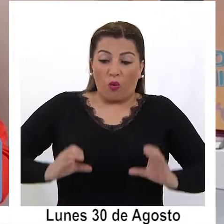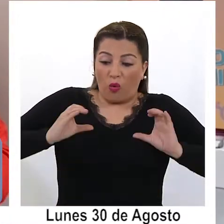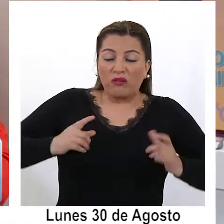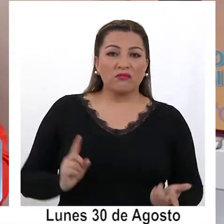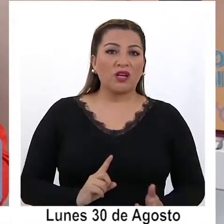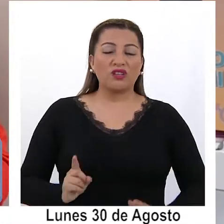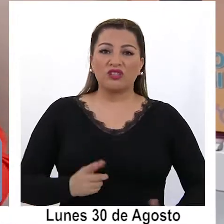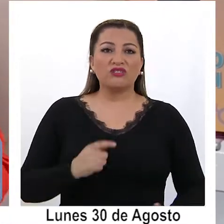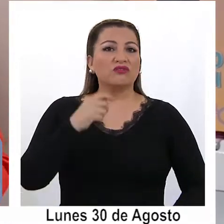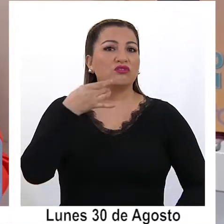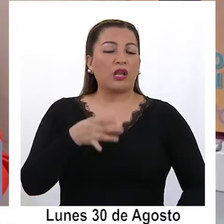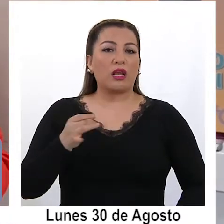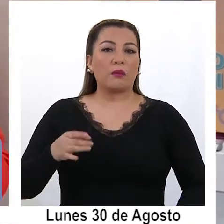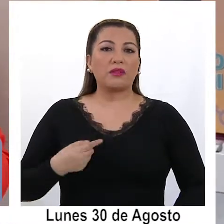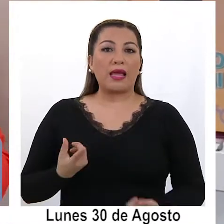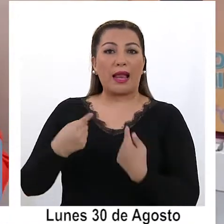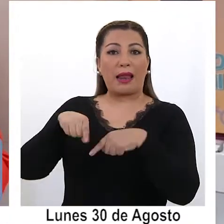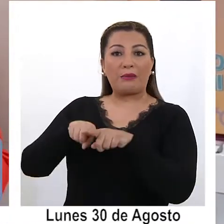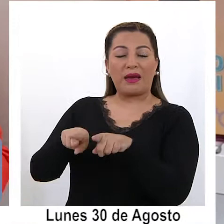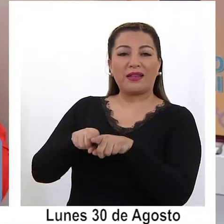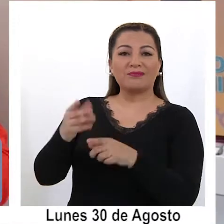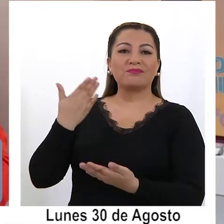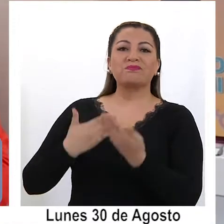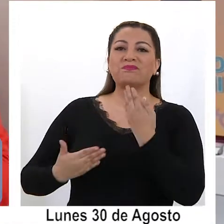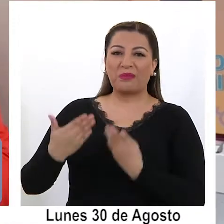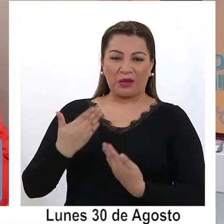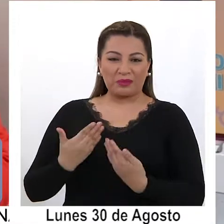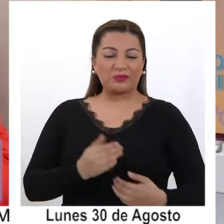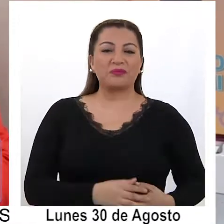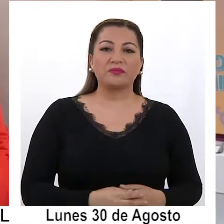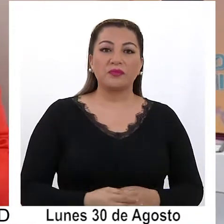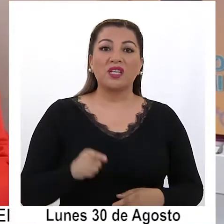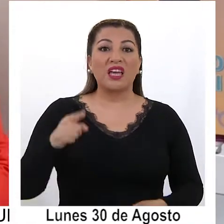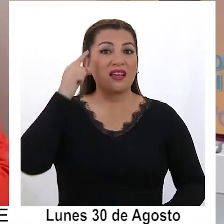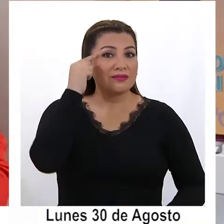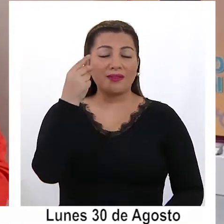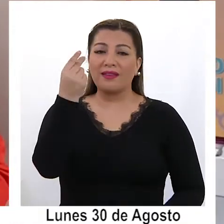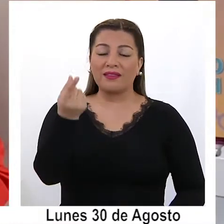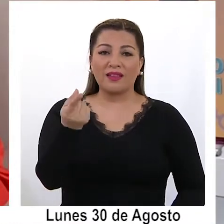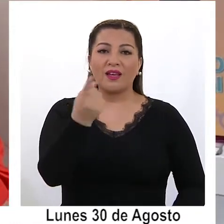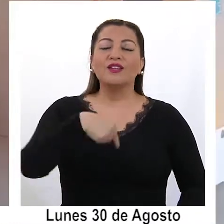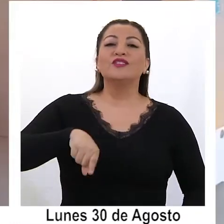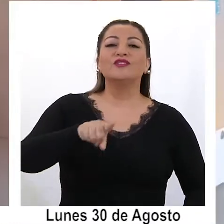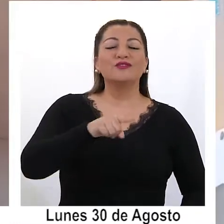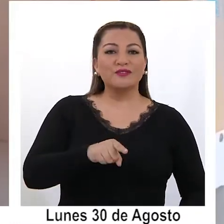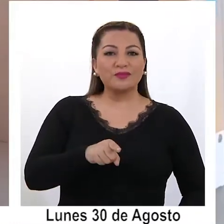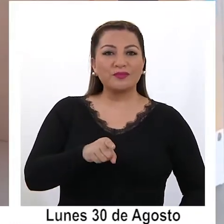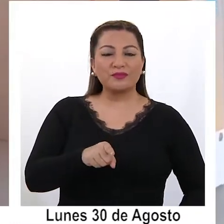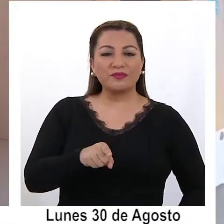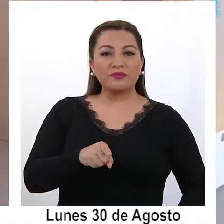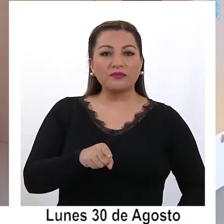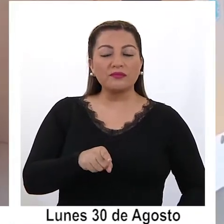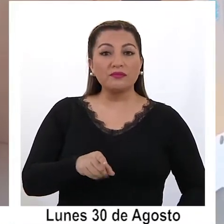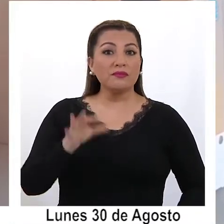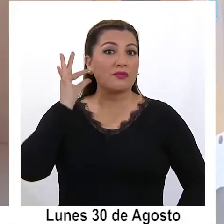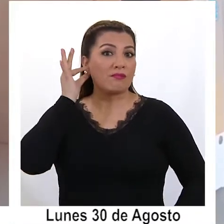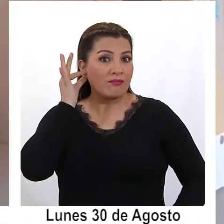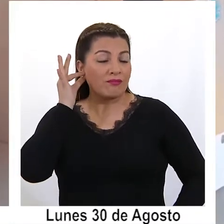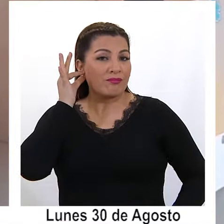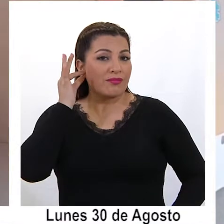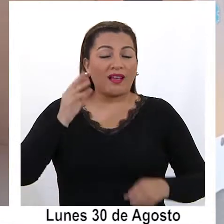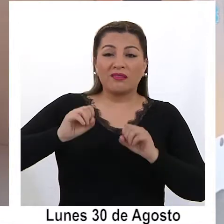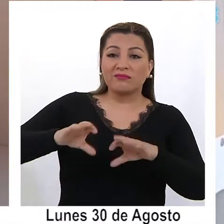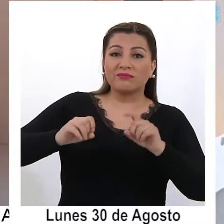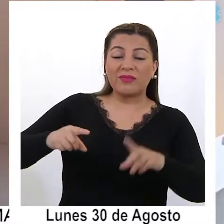decisiones con su sexualidad y su cuerpo y no depender solo de sus parejas para el cuidado y la protección. Con esta iniciativa vamos a poder